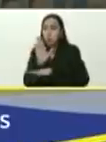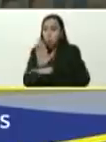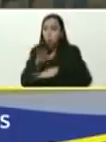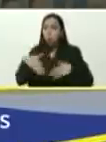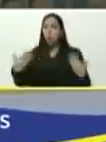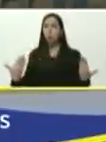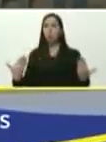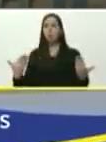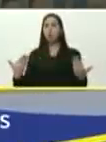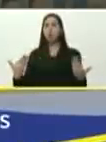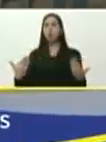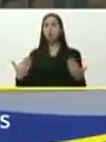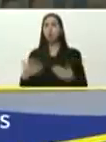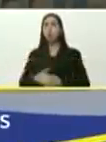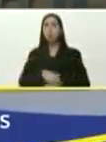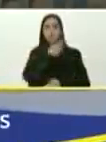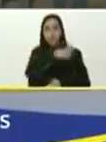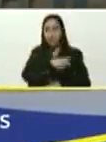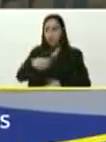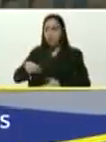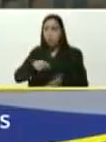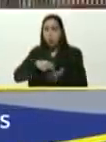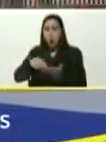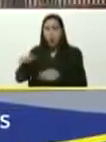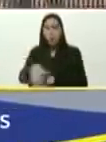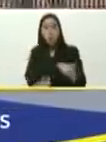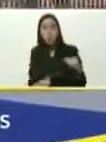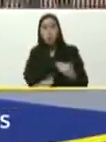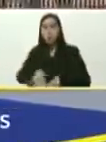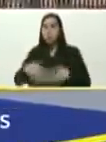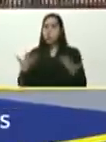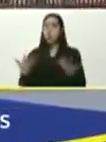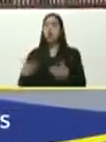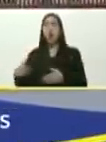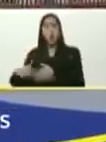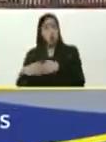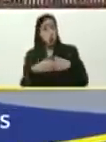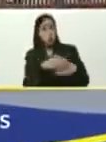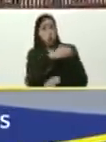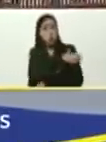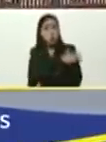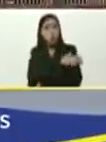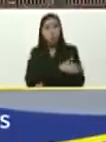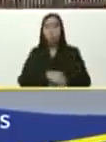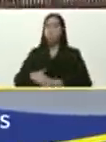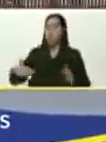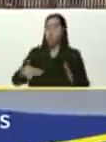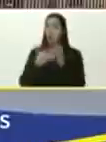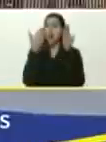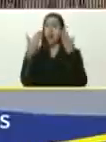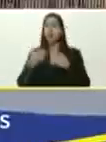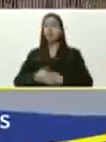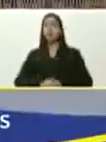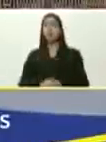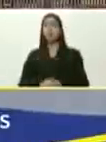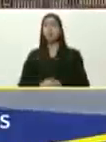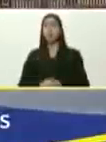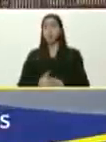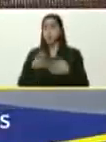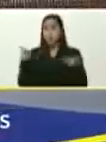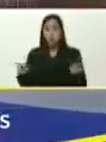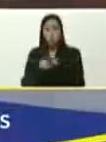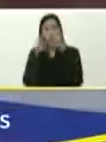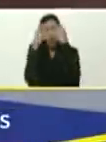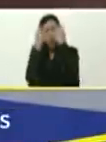vigilias, gente caminando, porque estamos enfrentados, a una oposición, que juega sucio, a una oposición, terrorista,